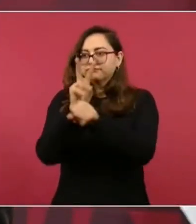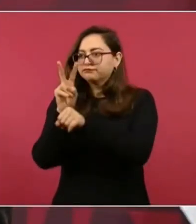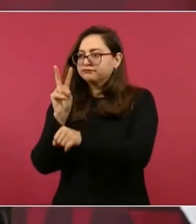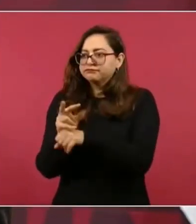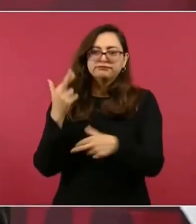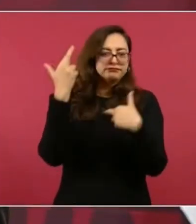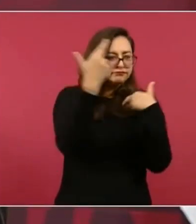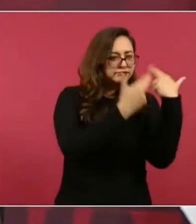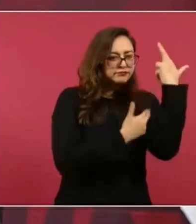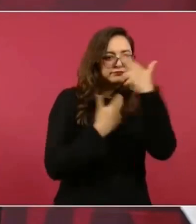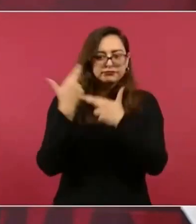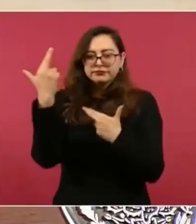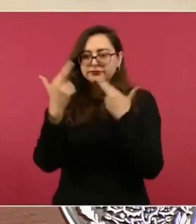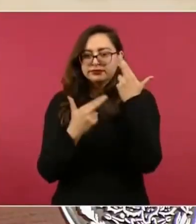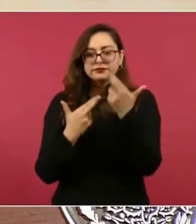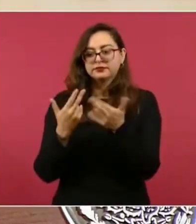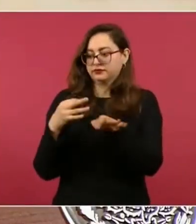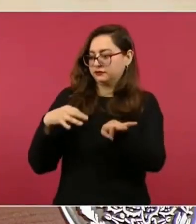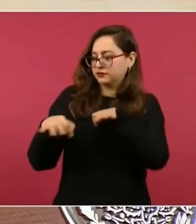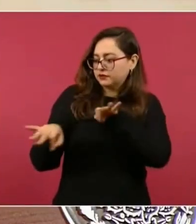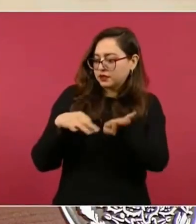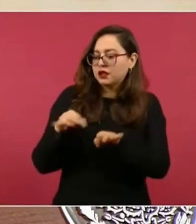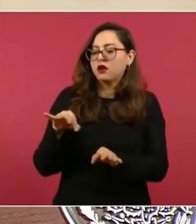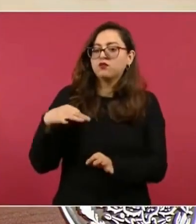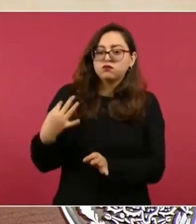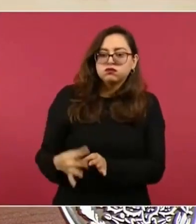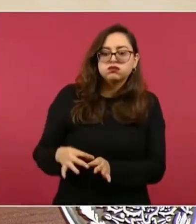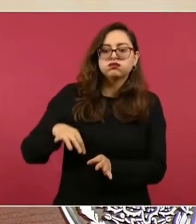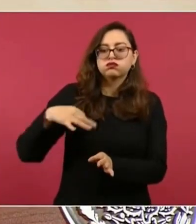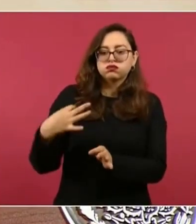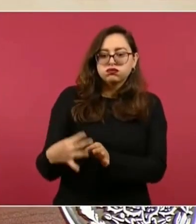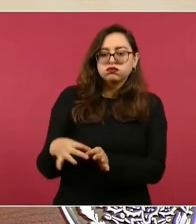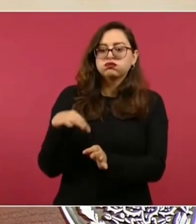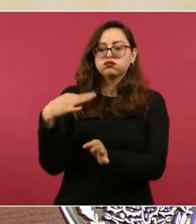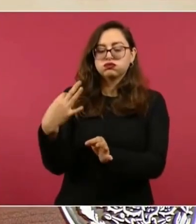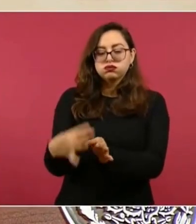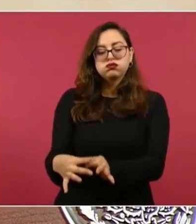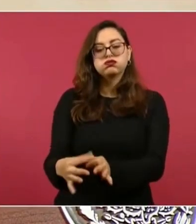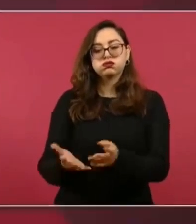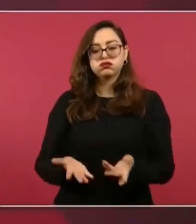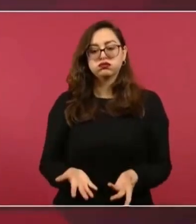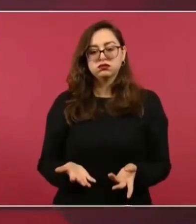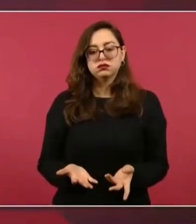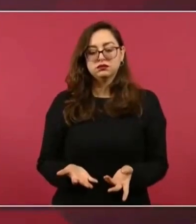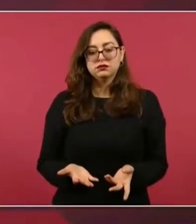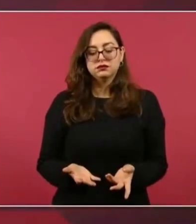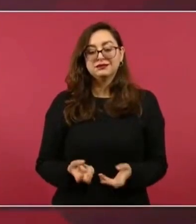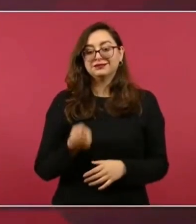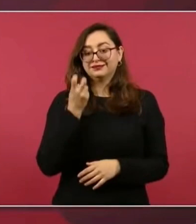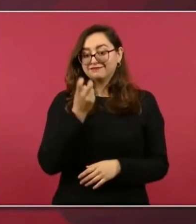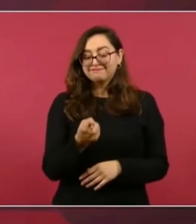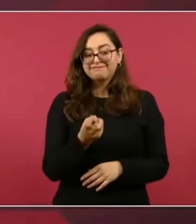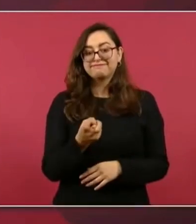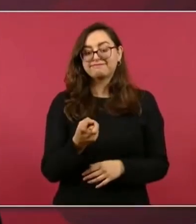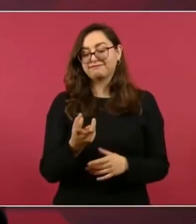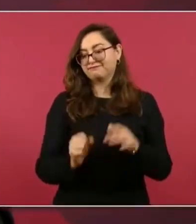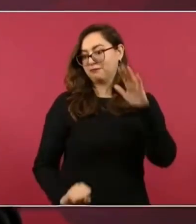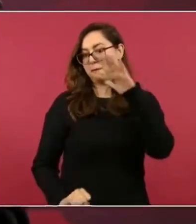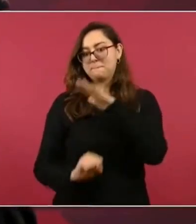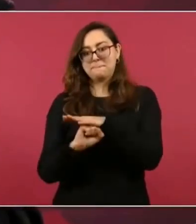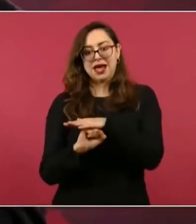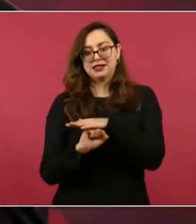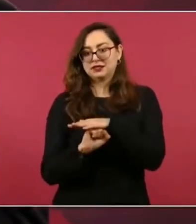lo que es un pilar